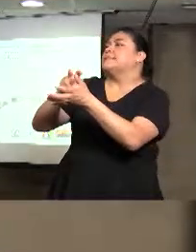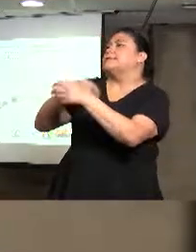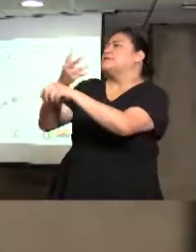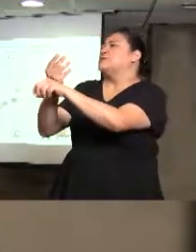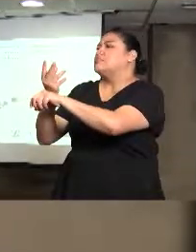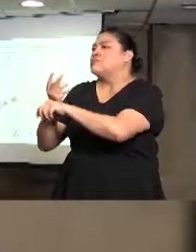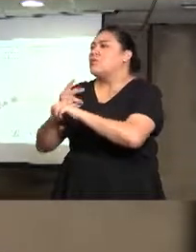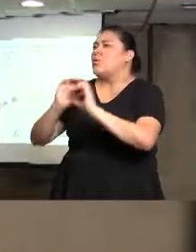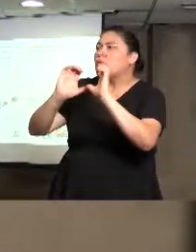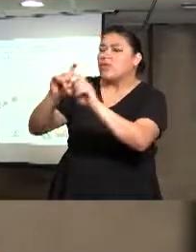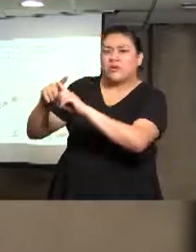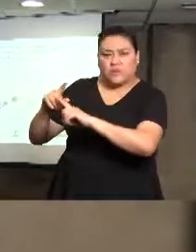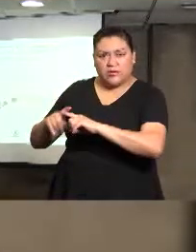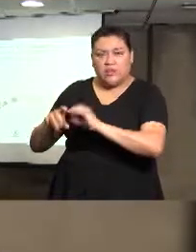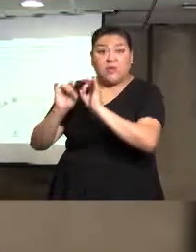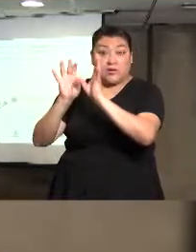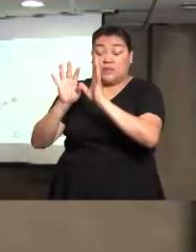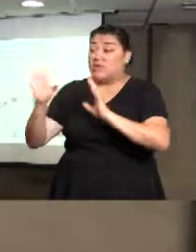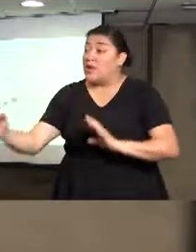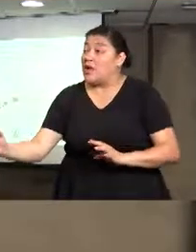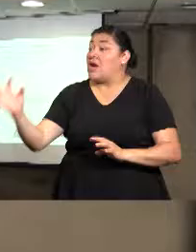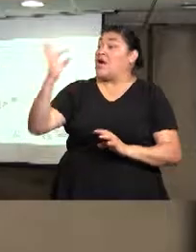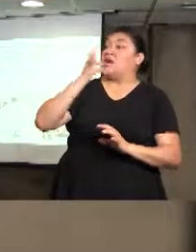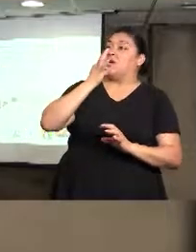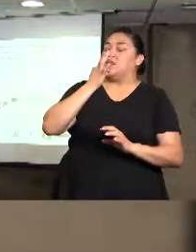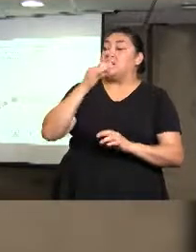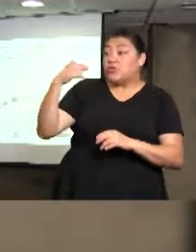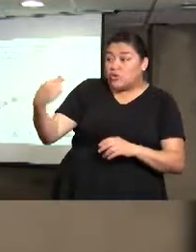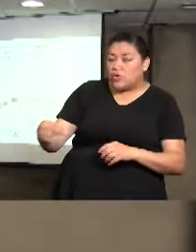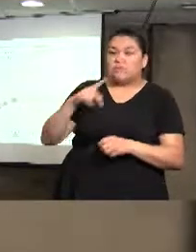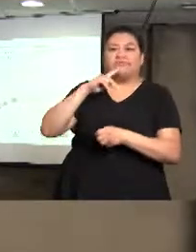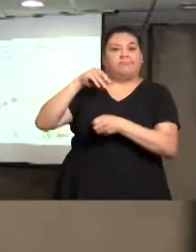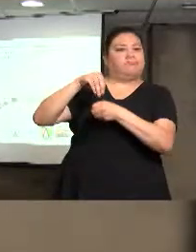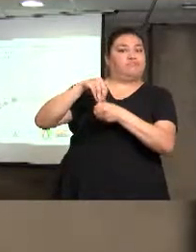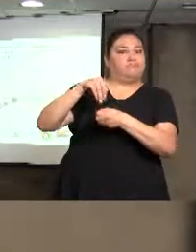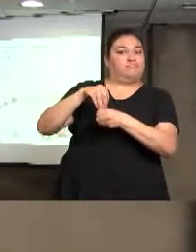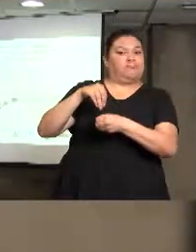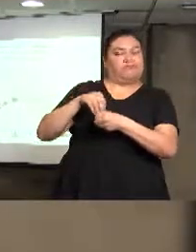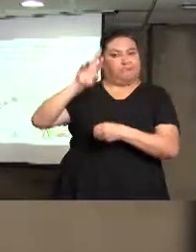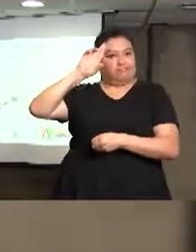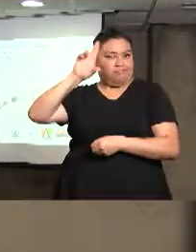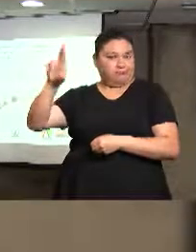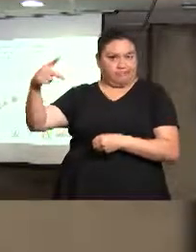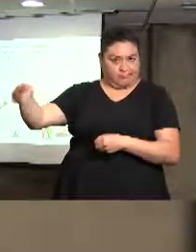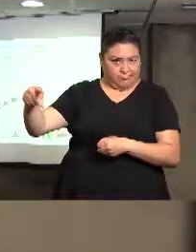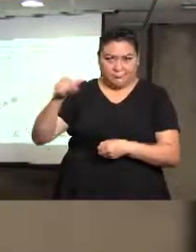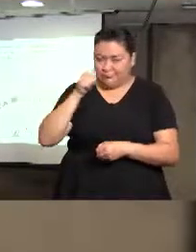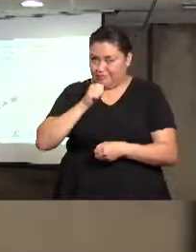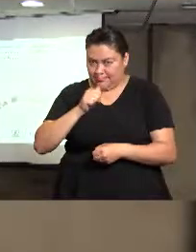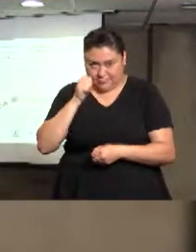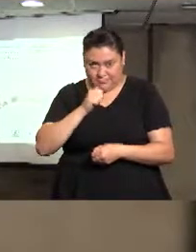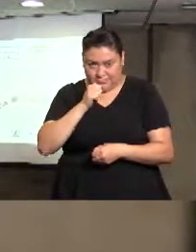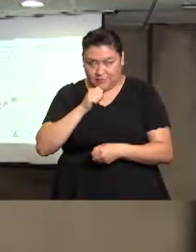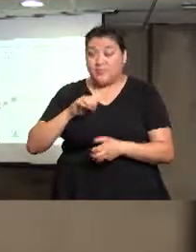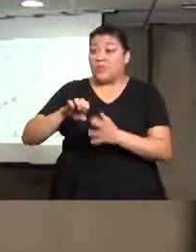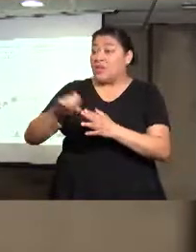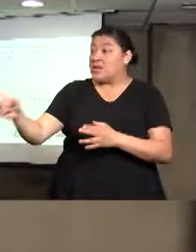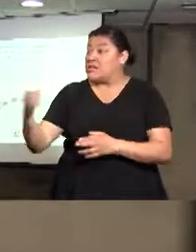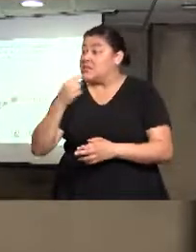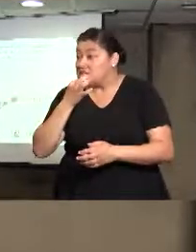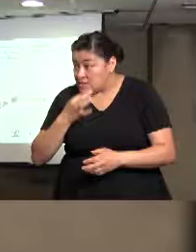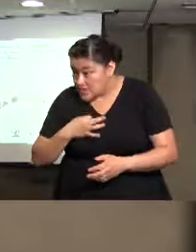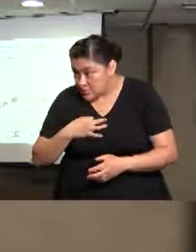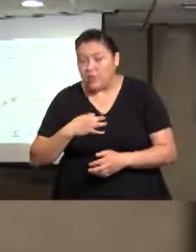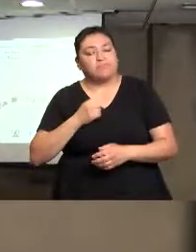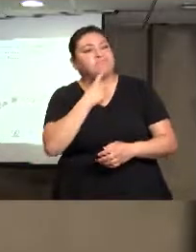cuidando la confidencialidad de los datos personales del denunciante. Así, buscamos hacer la denuncia eficaz,